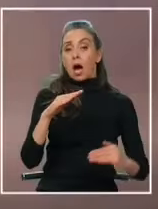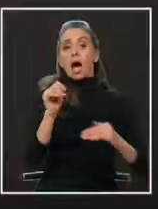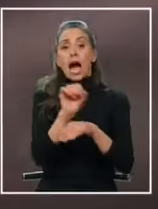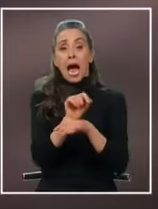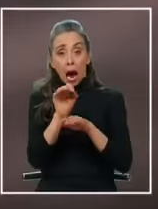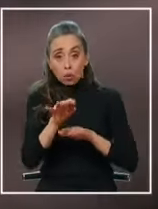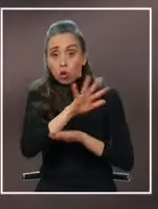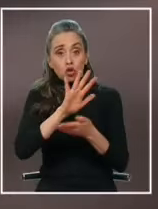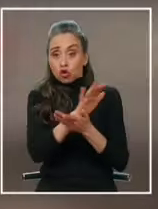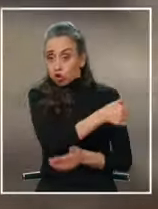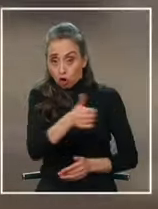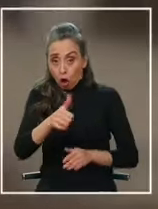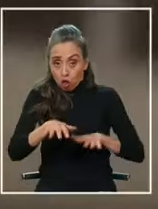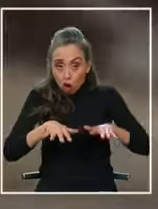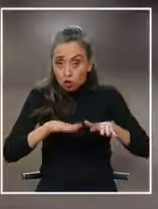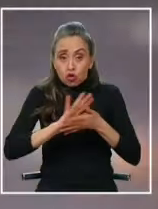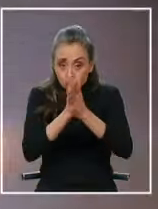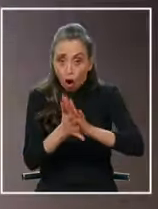razón.